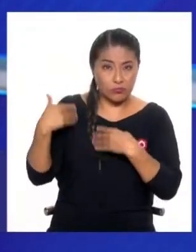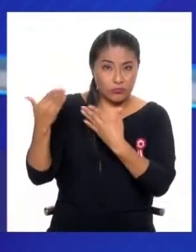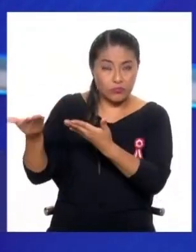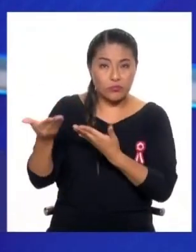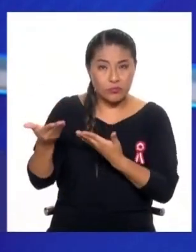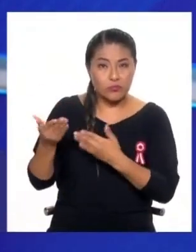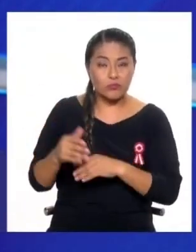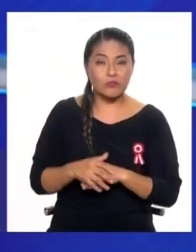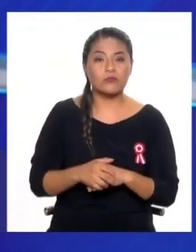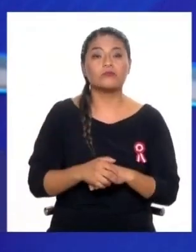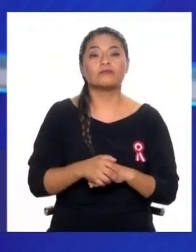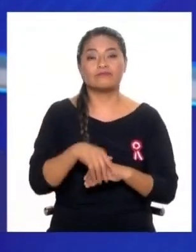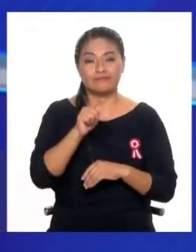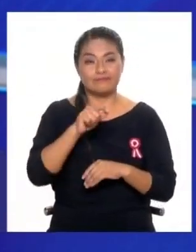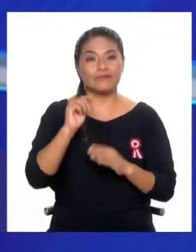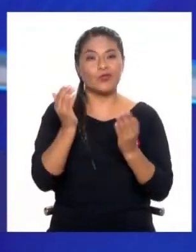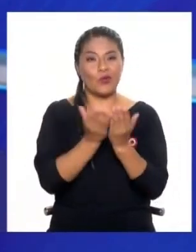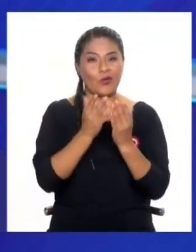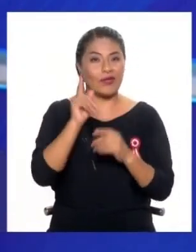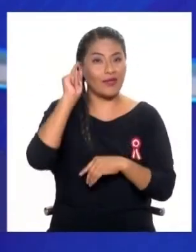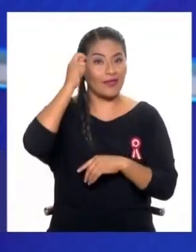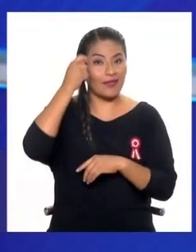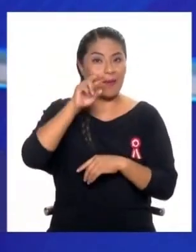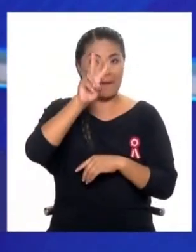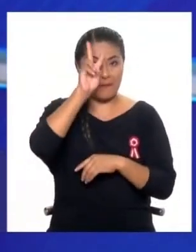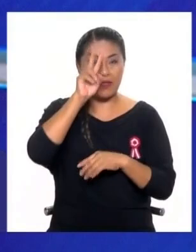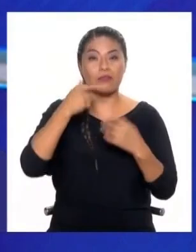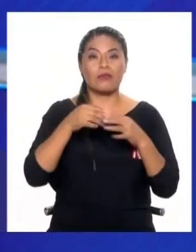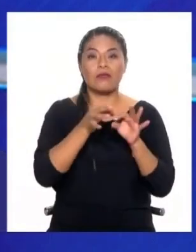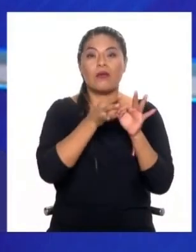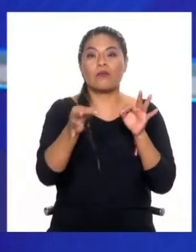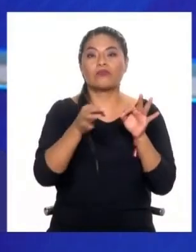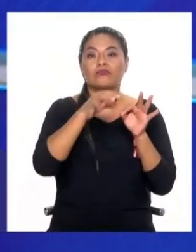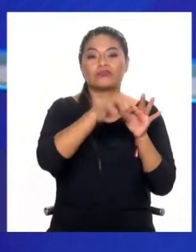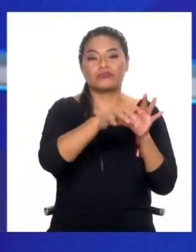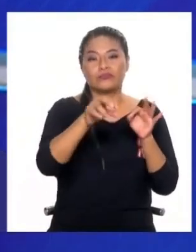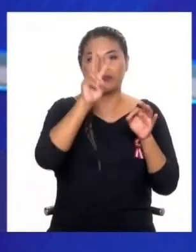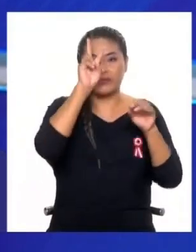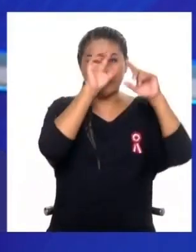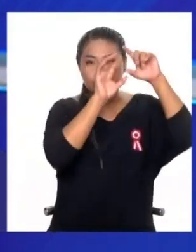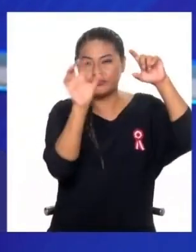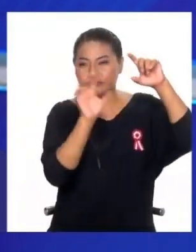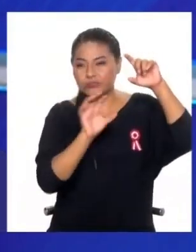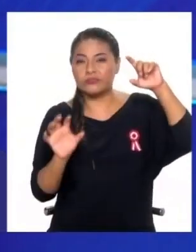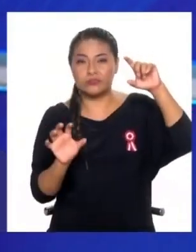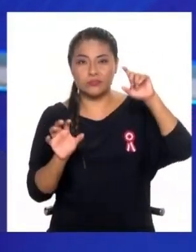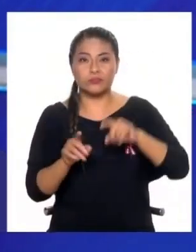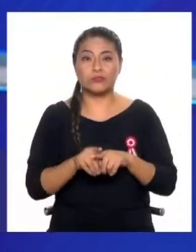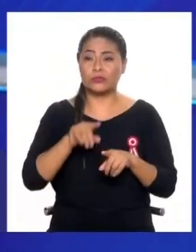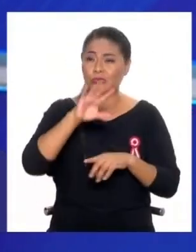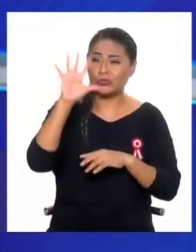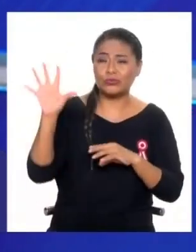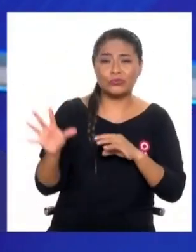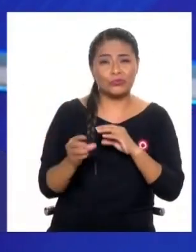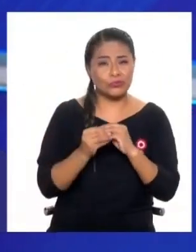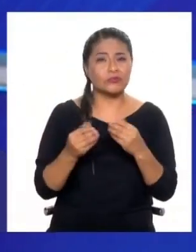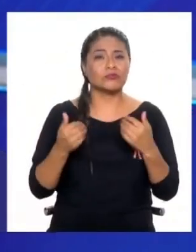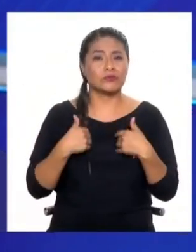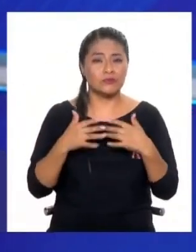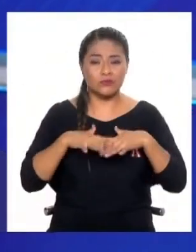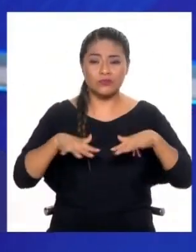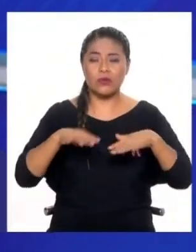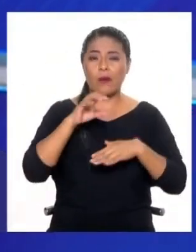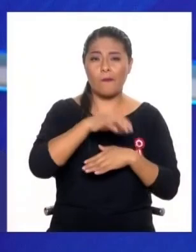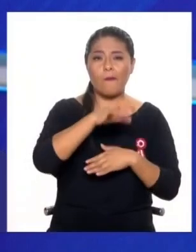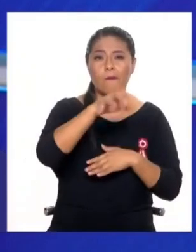Recordemos que el Colegio de Ingenieros del Perú tiene sedes departamentales. Así es. Y en casi todas las sedes